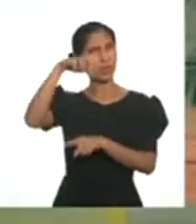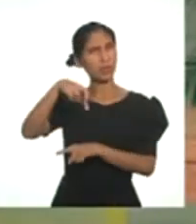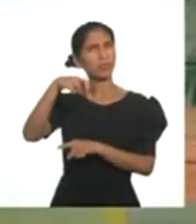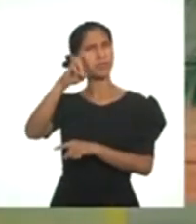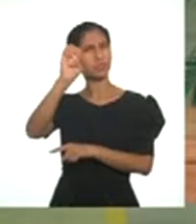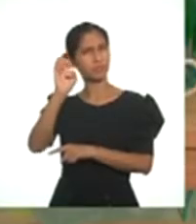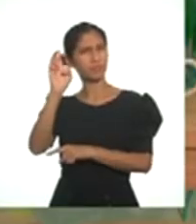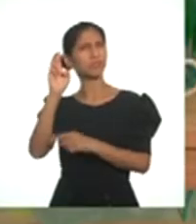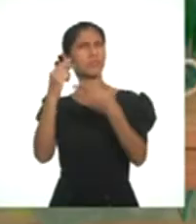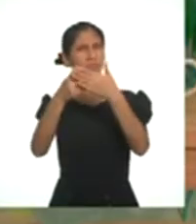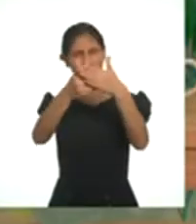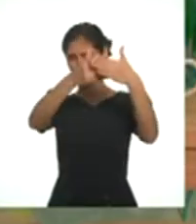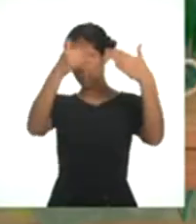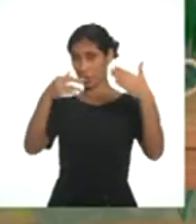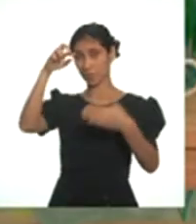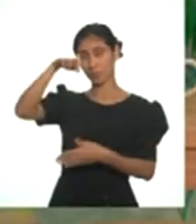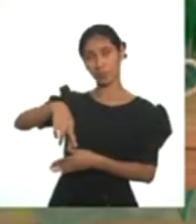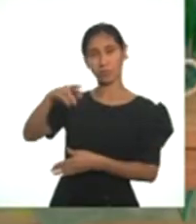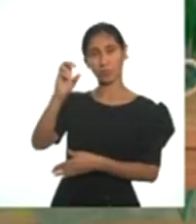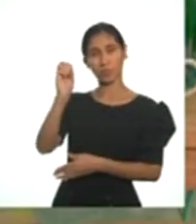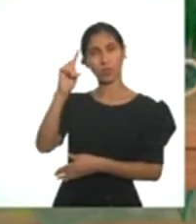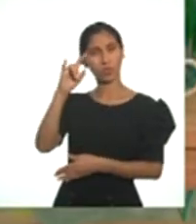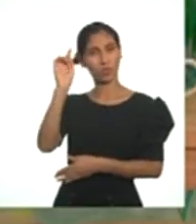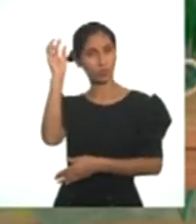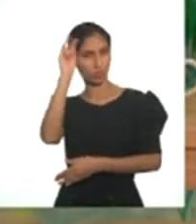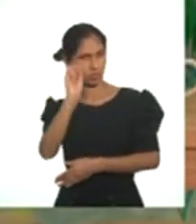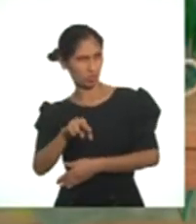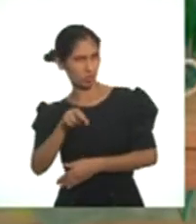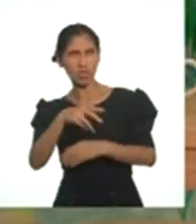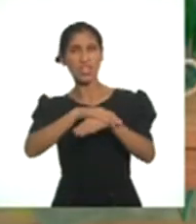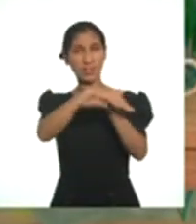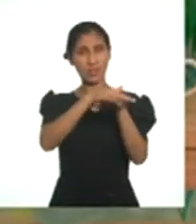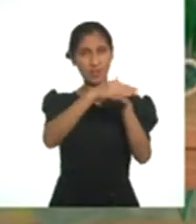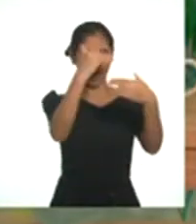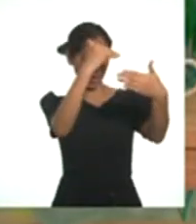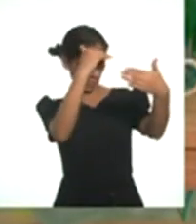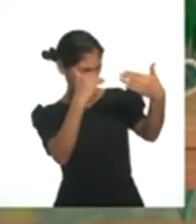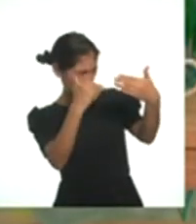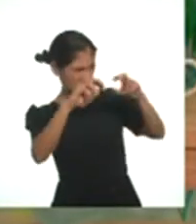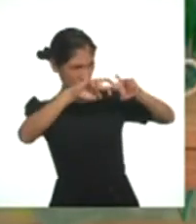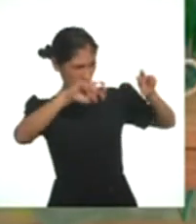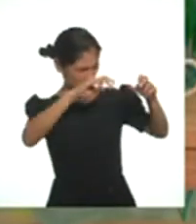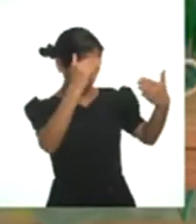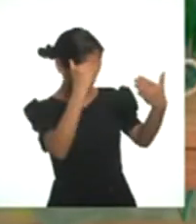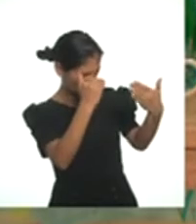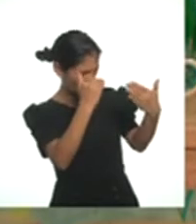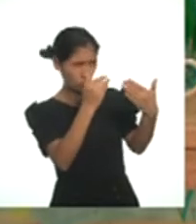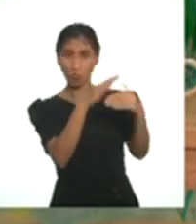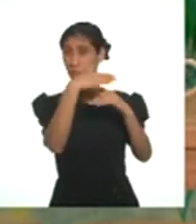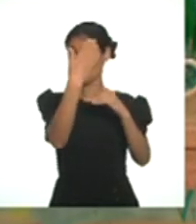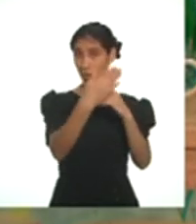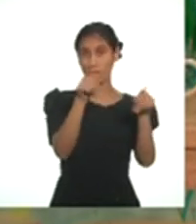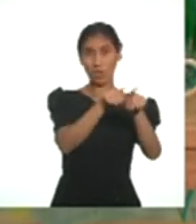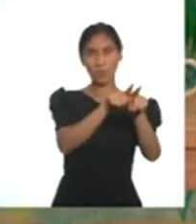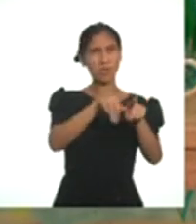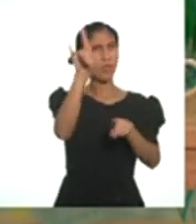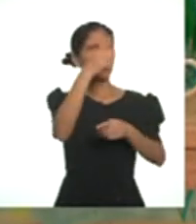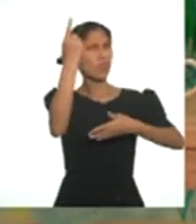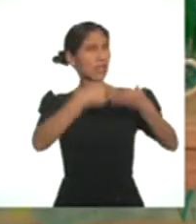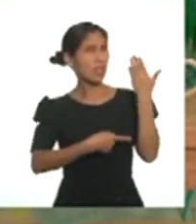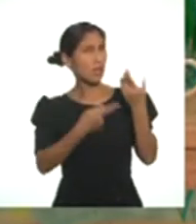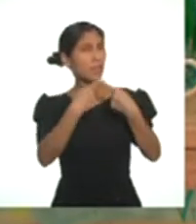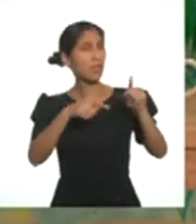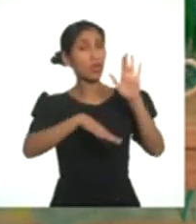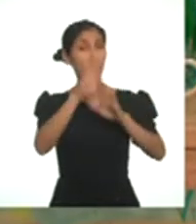preproducción? Claro, la preproducción implica la investigación y planificación del reportaje, los insumos y recursos a utilizar, pero